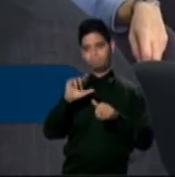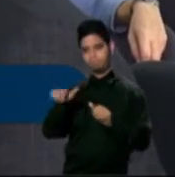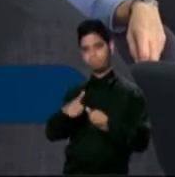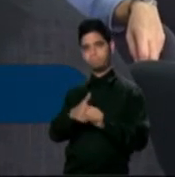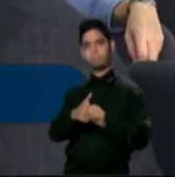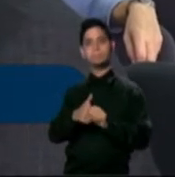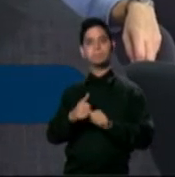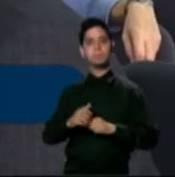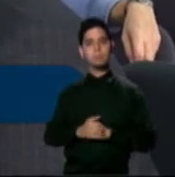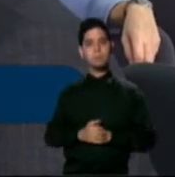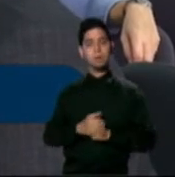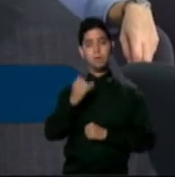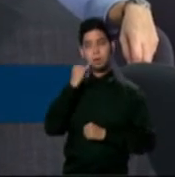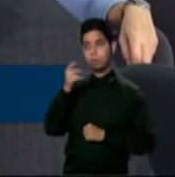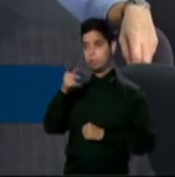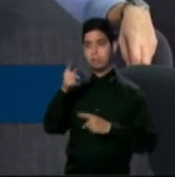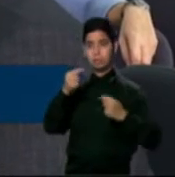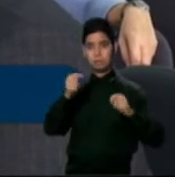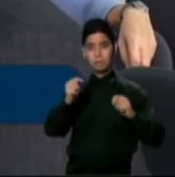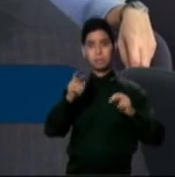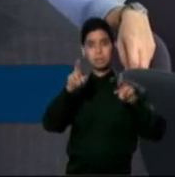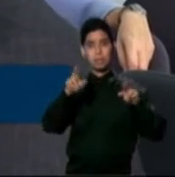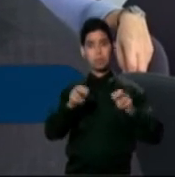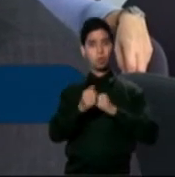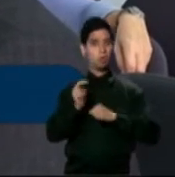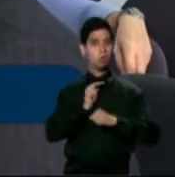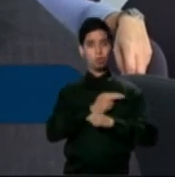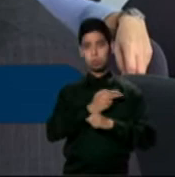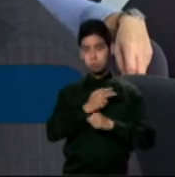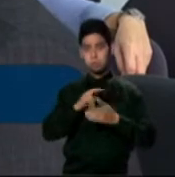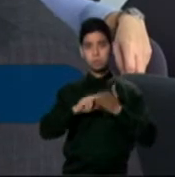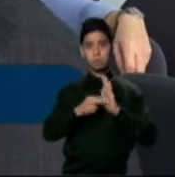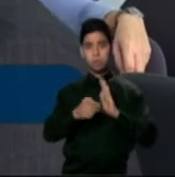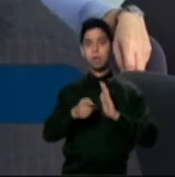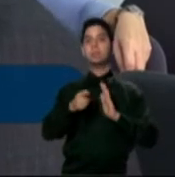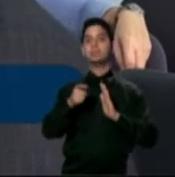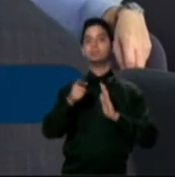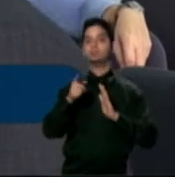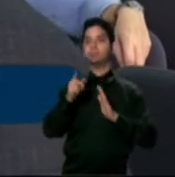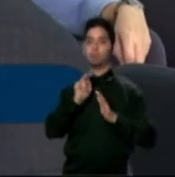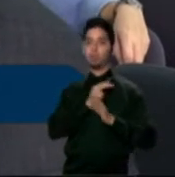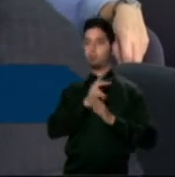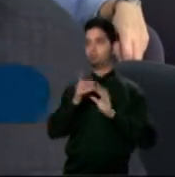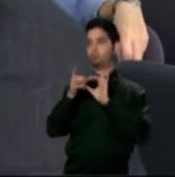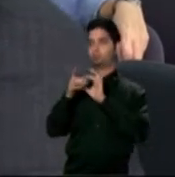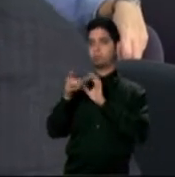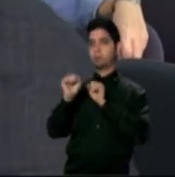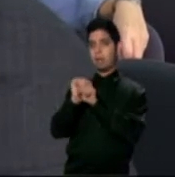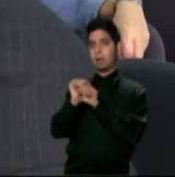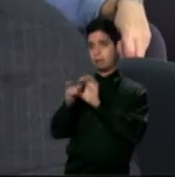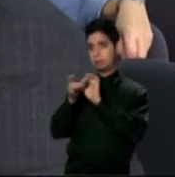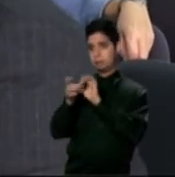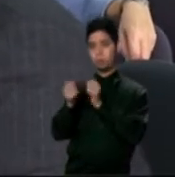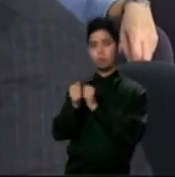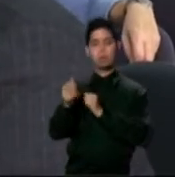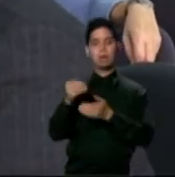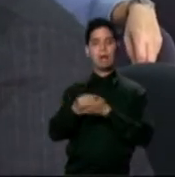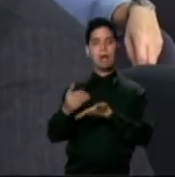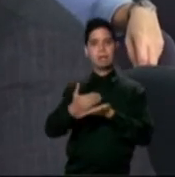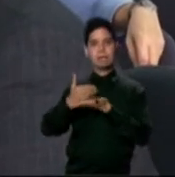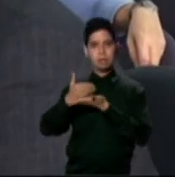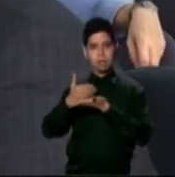registrarla con nosotros, y nosotros vamos a compartir información con Hacienda, y usted, ¿verdad? No, como quien dice, no está